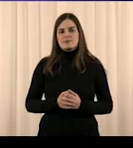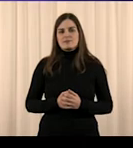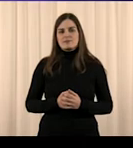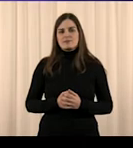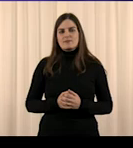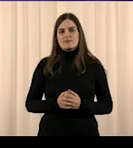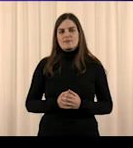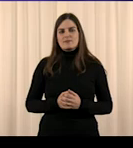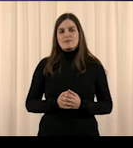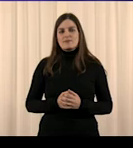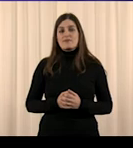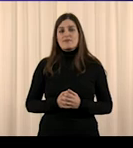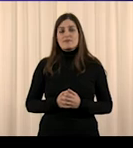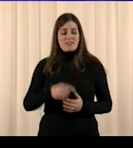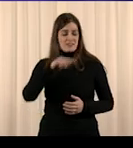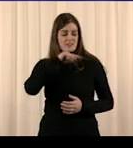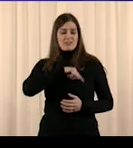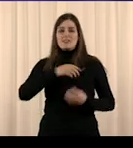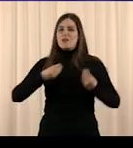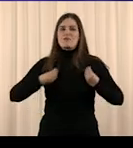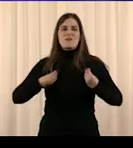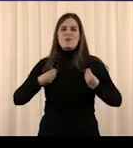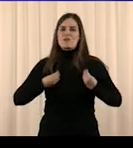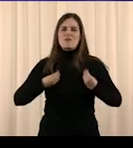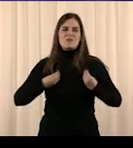Estar vivo es lo más asombroso.